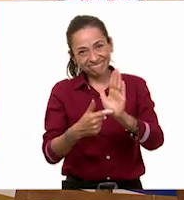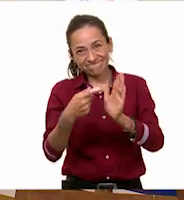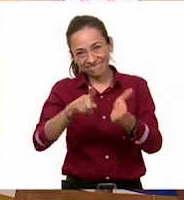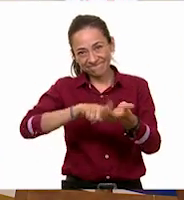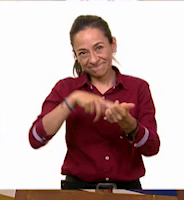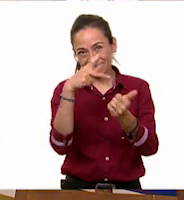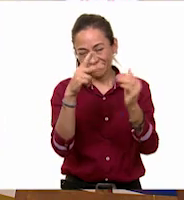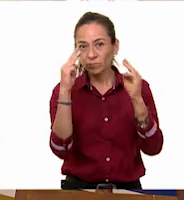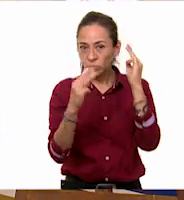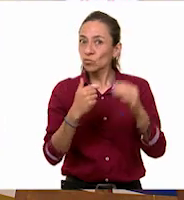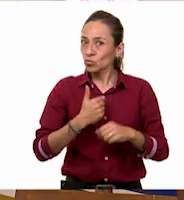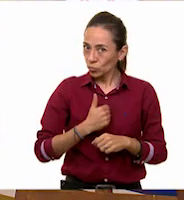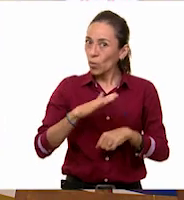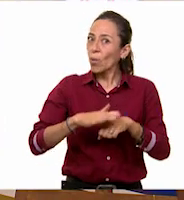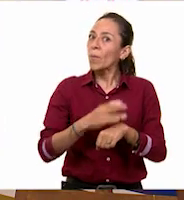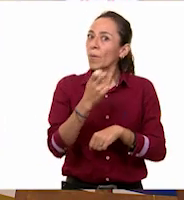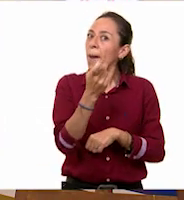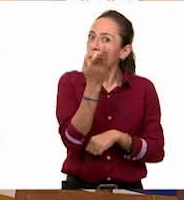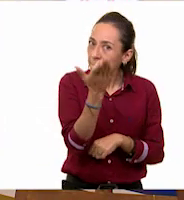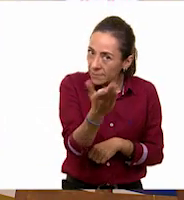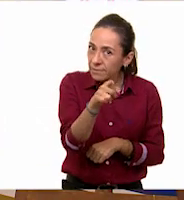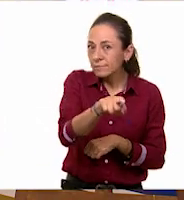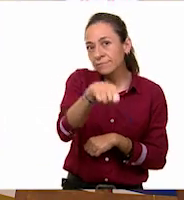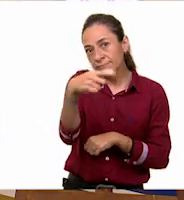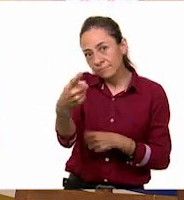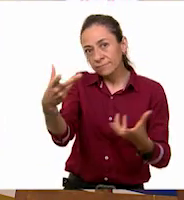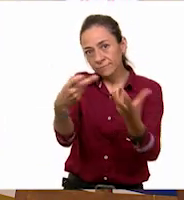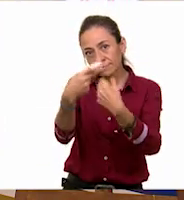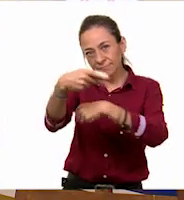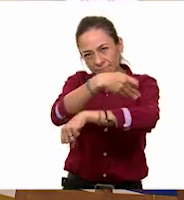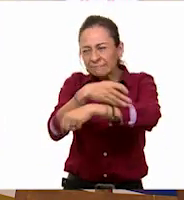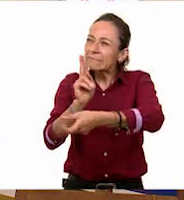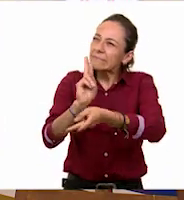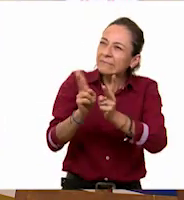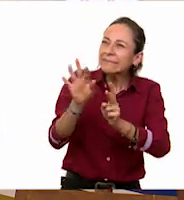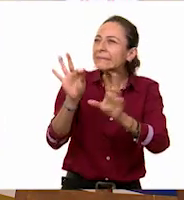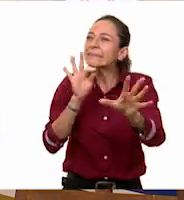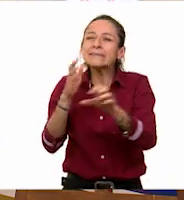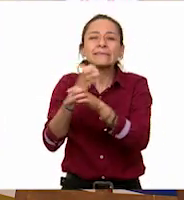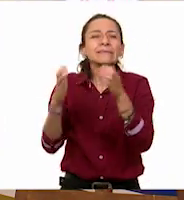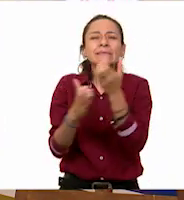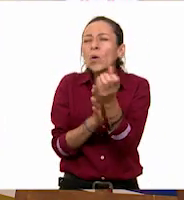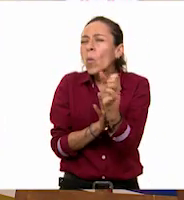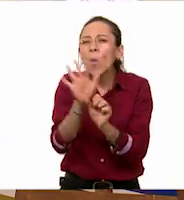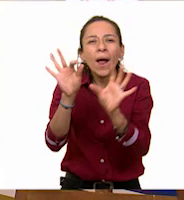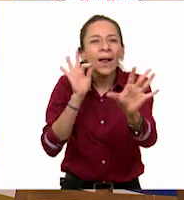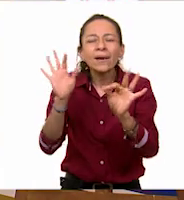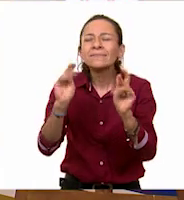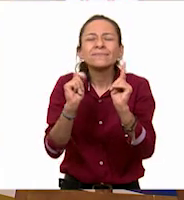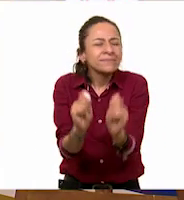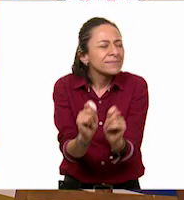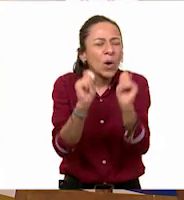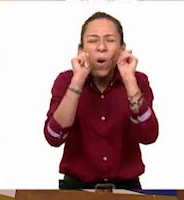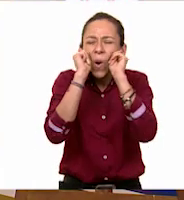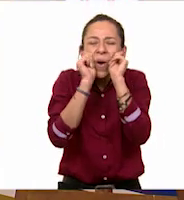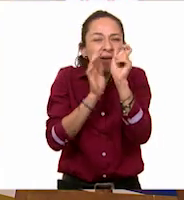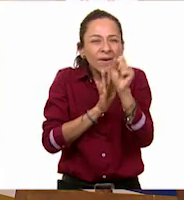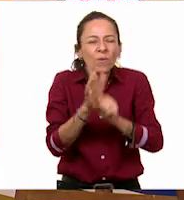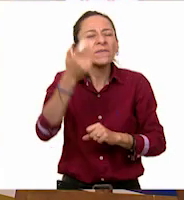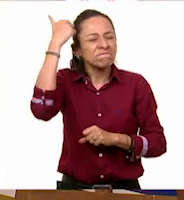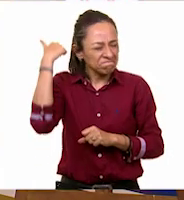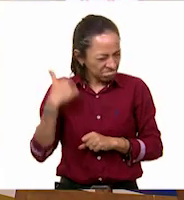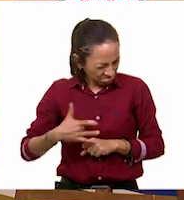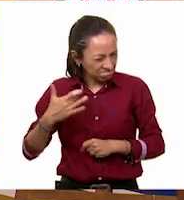familia y que busquen estos objetos. No importa los objetos que sean. Yo estoy seguro que hay objetos que tienen un valor